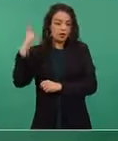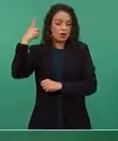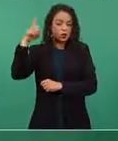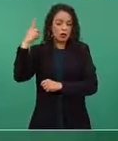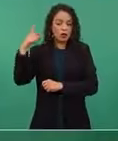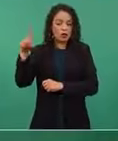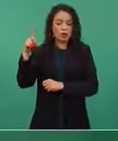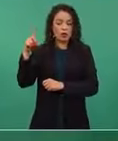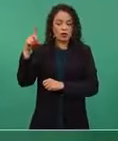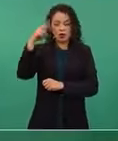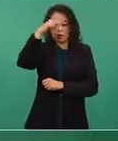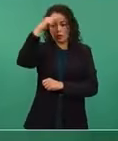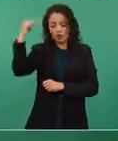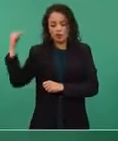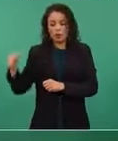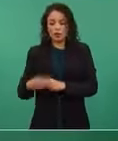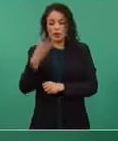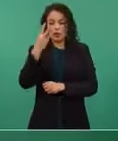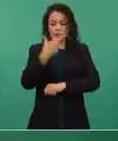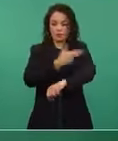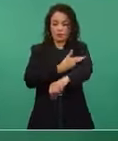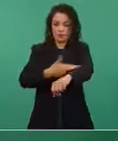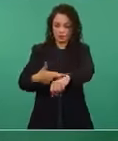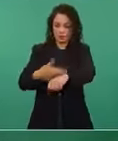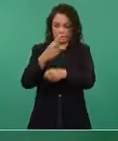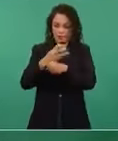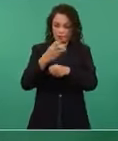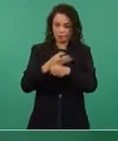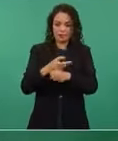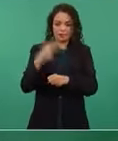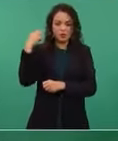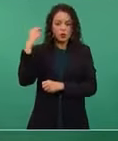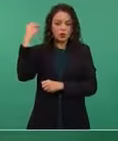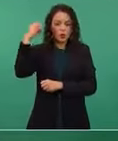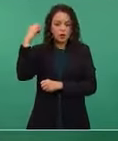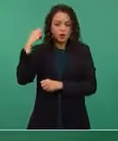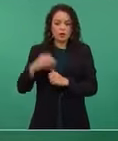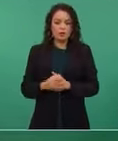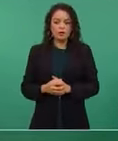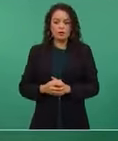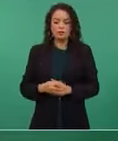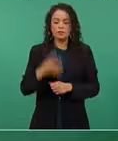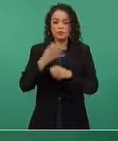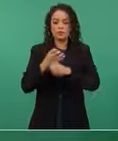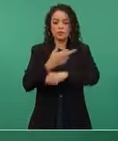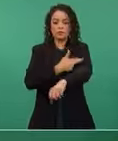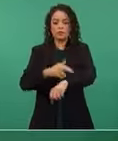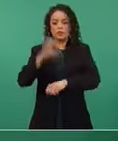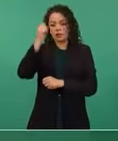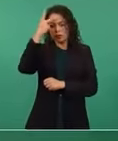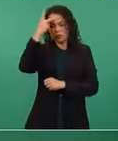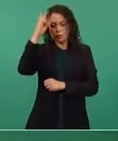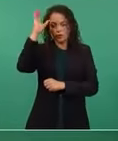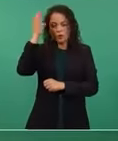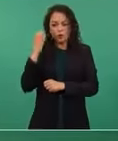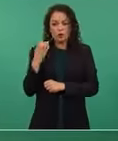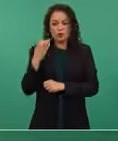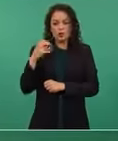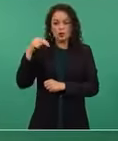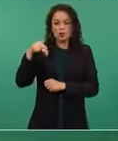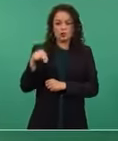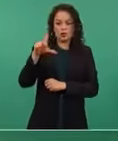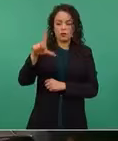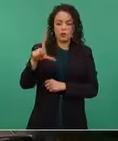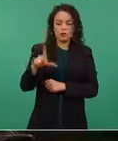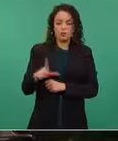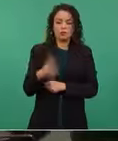La ruta tres, Veracruz y Oaxaca. La ruta cuatro, San Luis Potosí, Coahuila y Nuevo León. La ruta cinco,